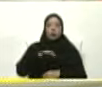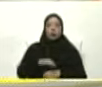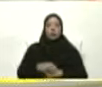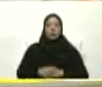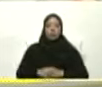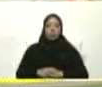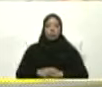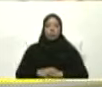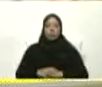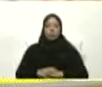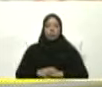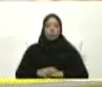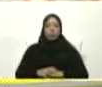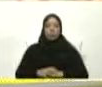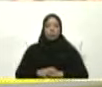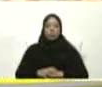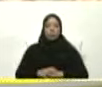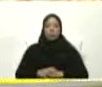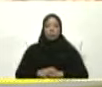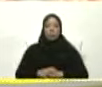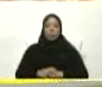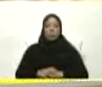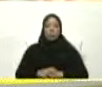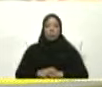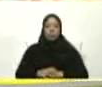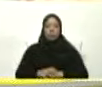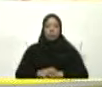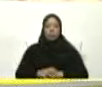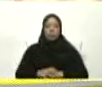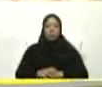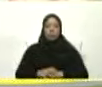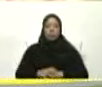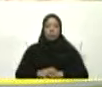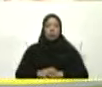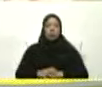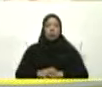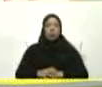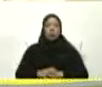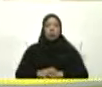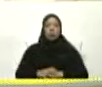Fe Cada vez más En Dios Creador